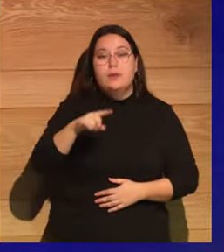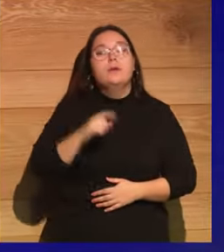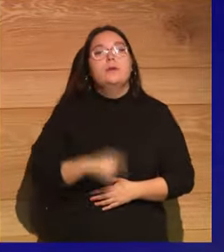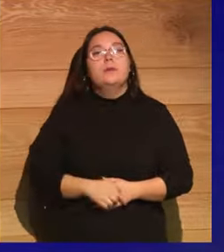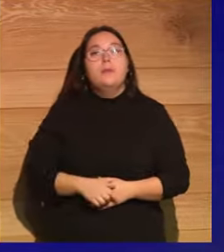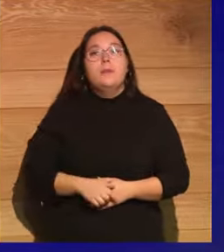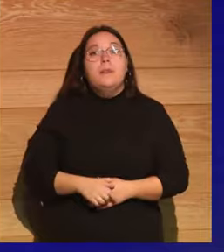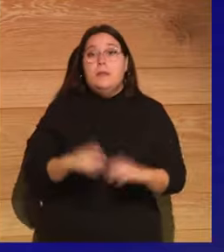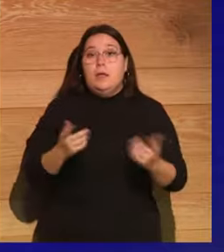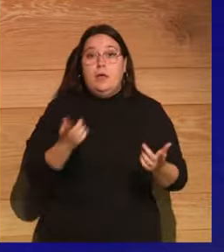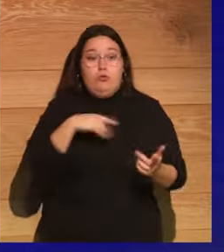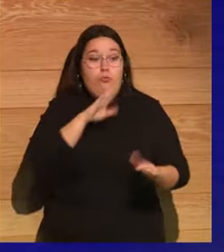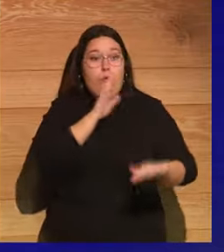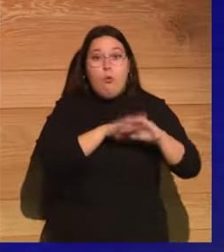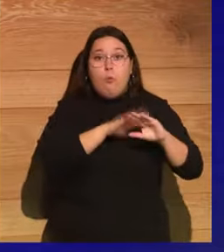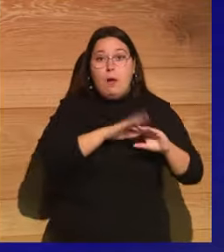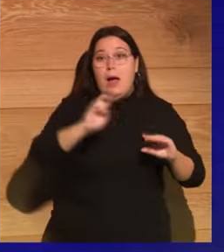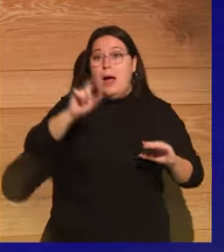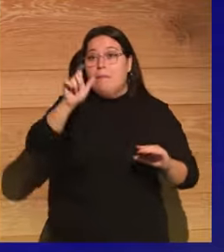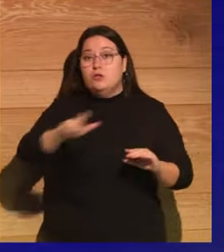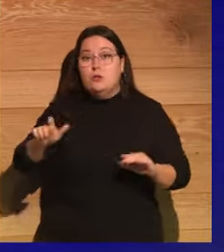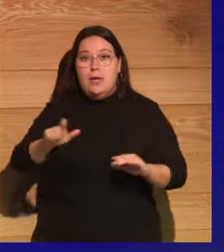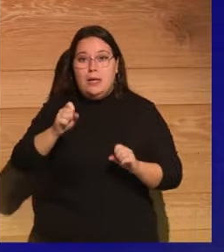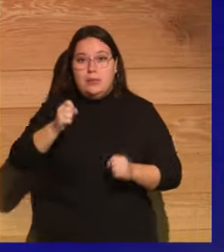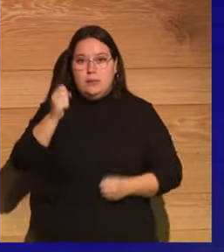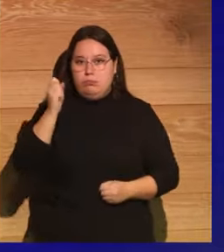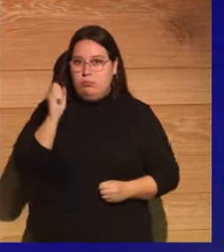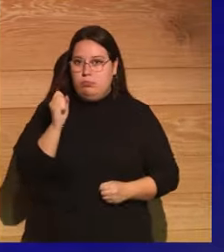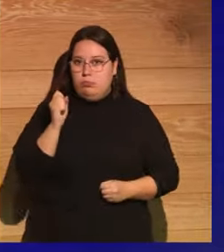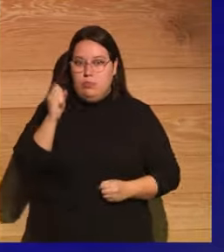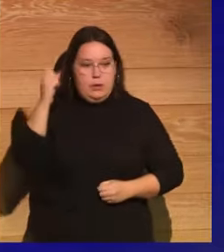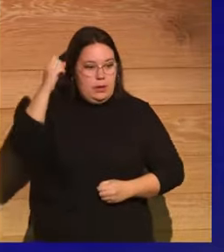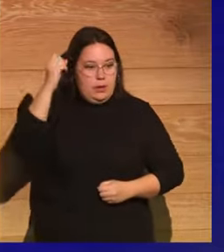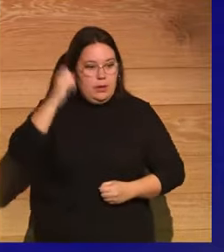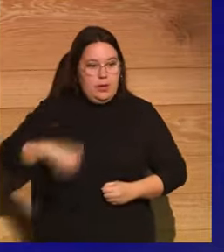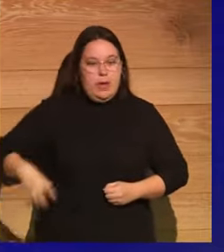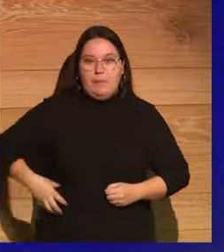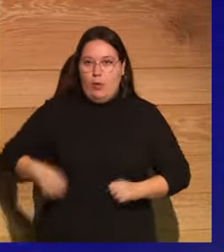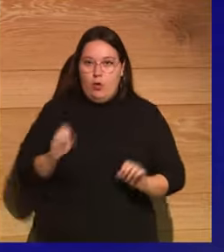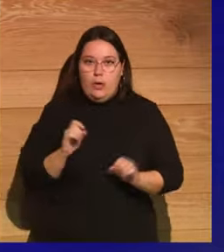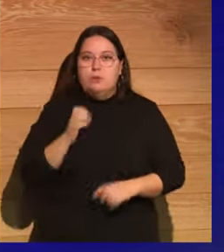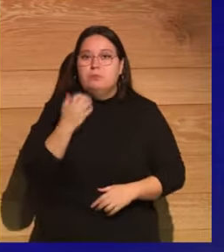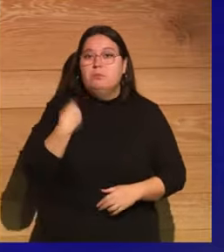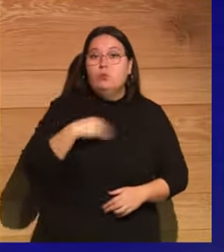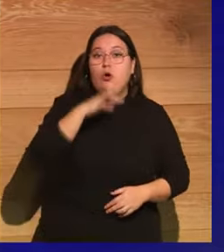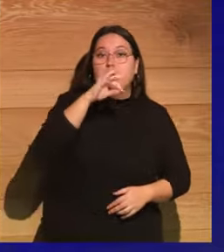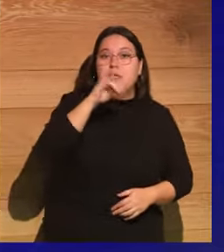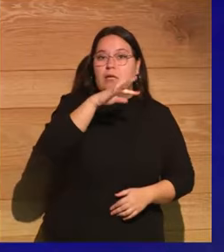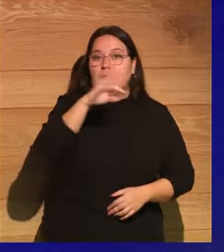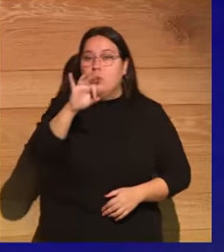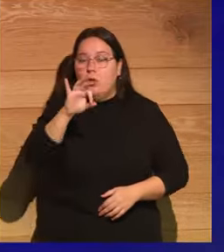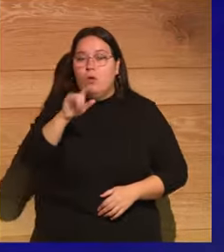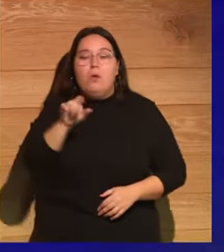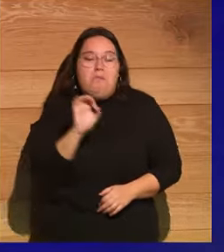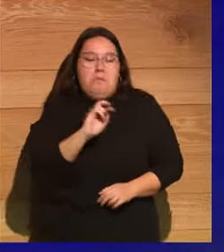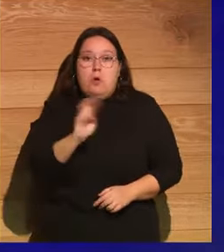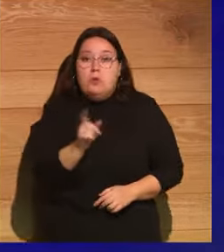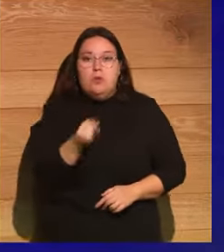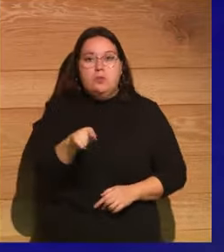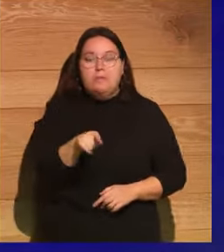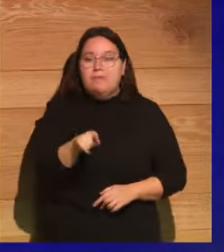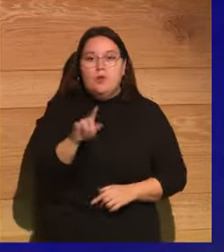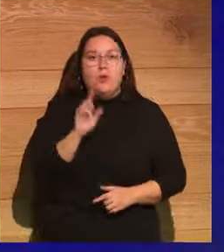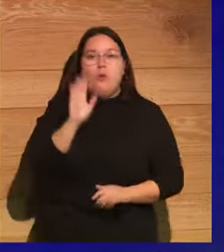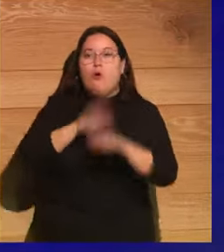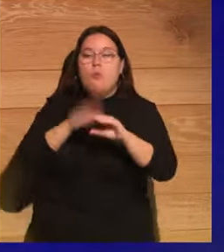de la ciudad, y no les echamos la culpa a otros emperadores como Tito, o como Carino, que es cuando se produjeron estos incendios. Y, sin